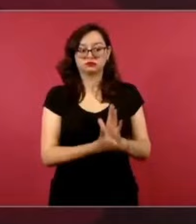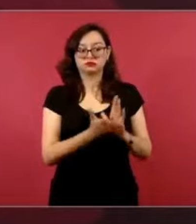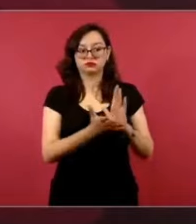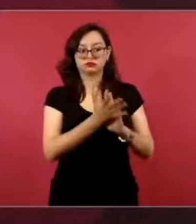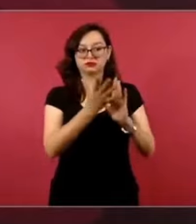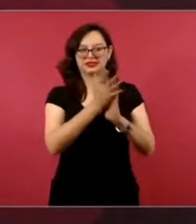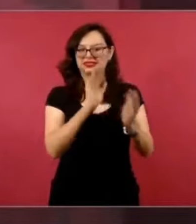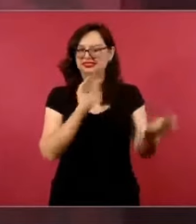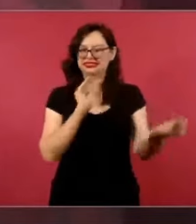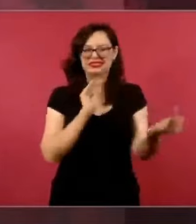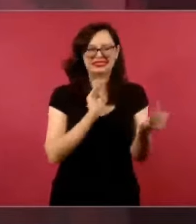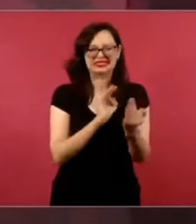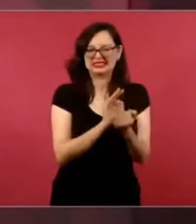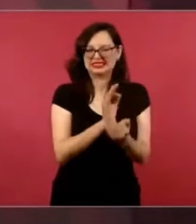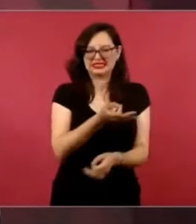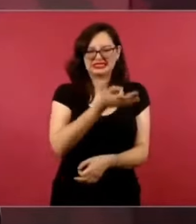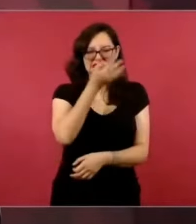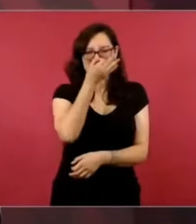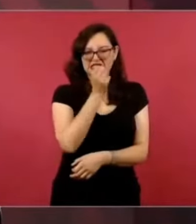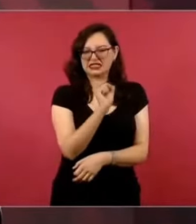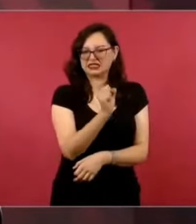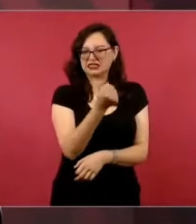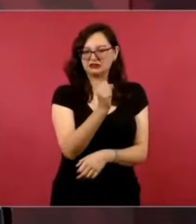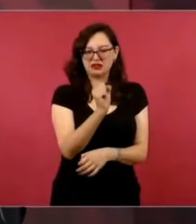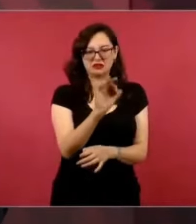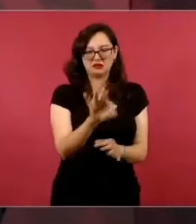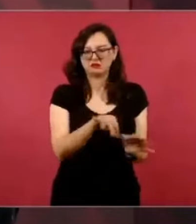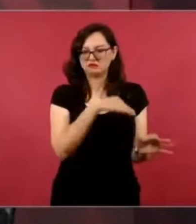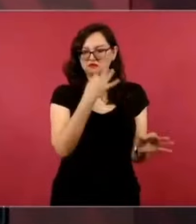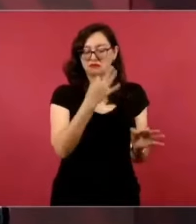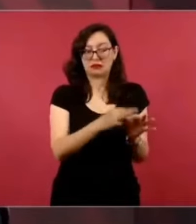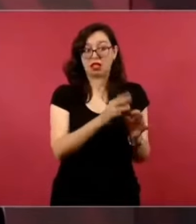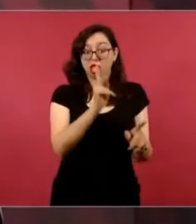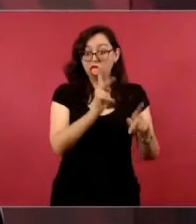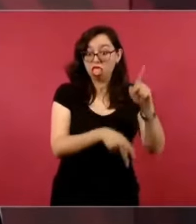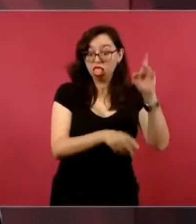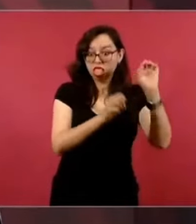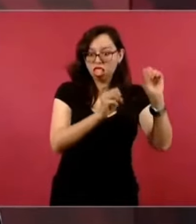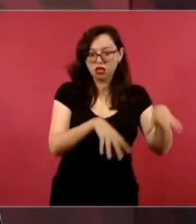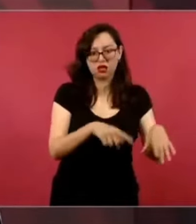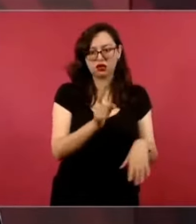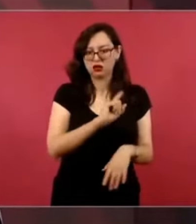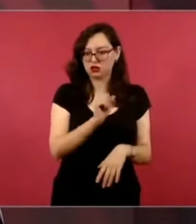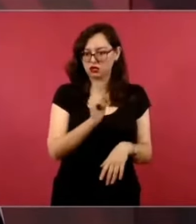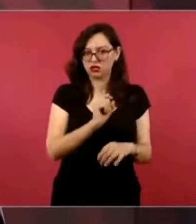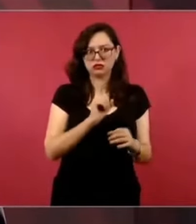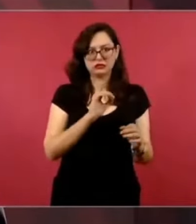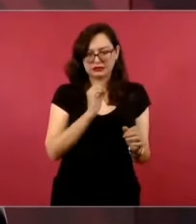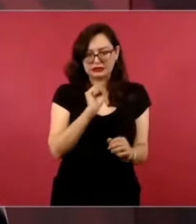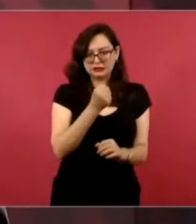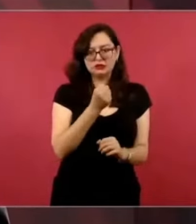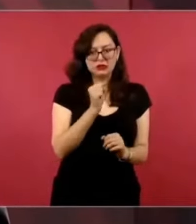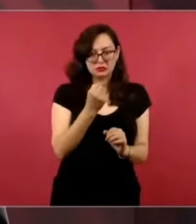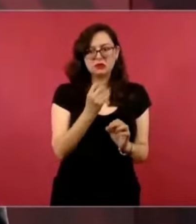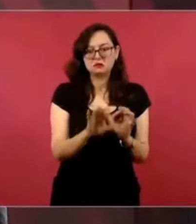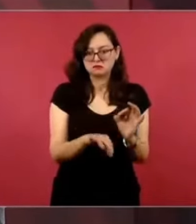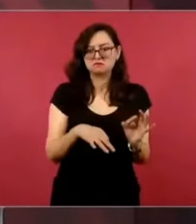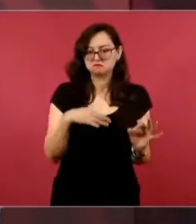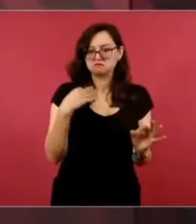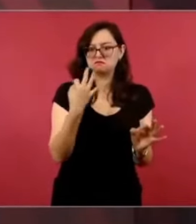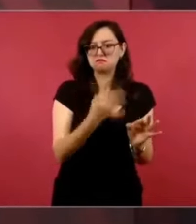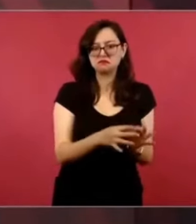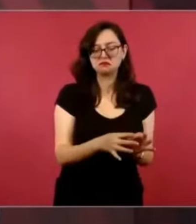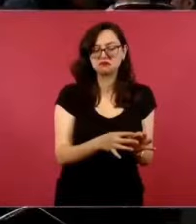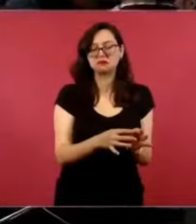en septiembre, no va a quedar inconclusa, ahí también